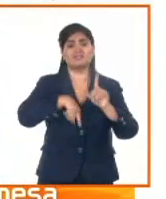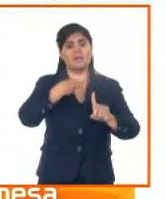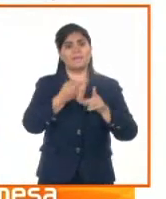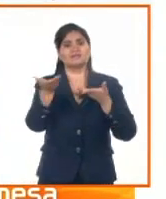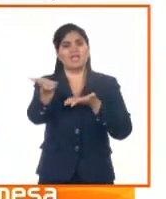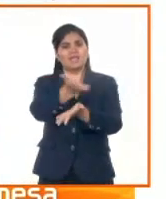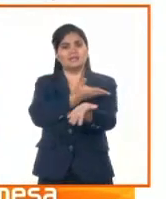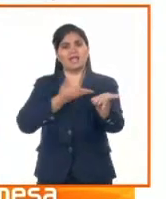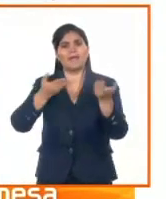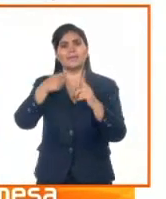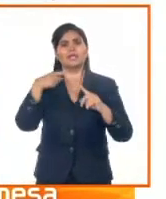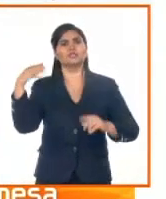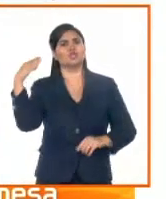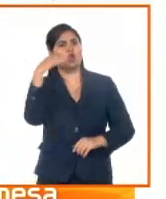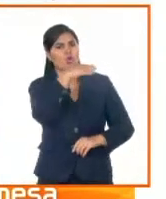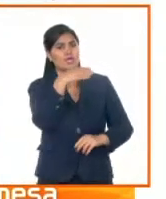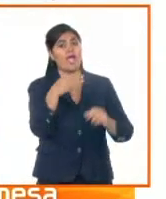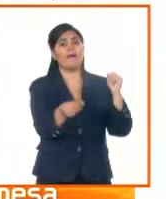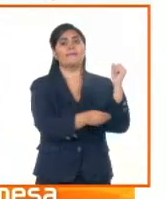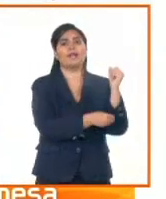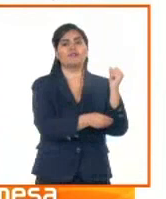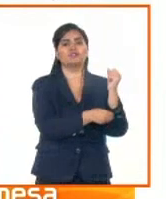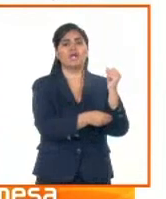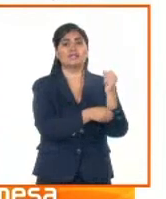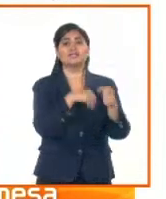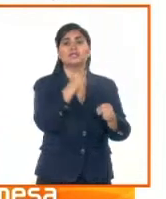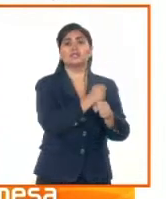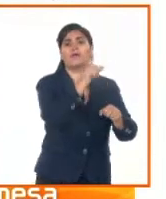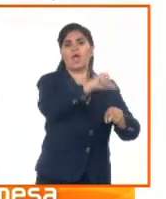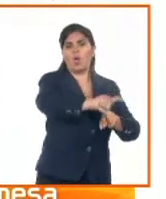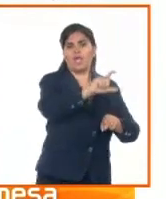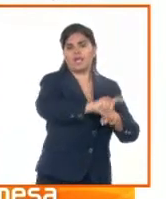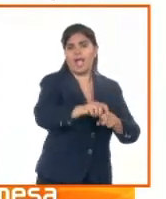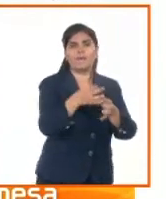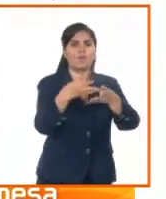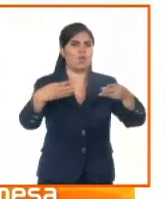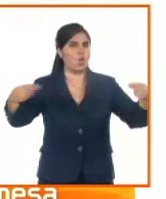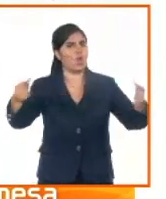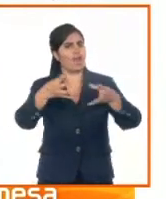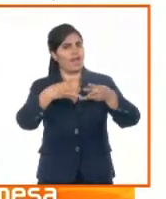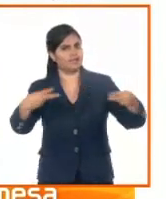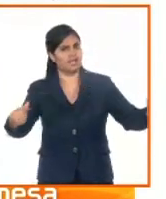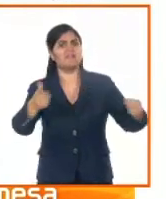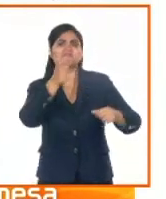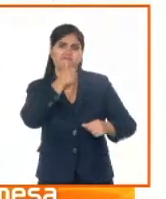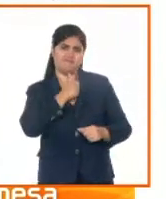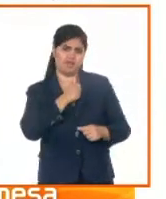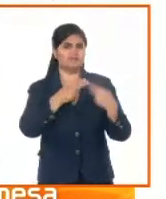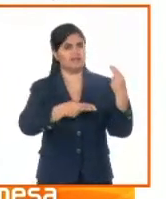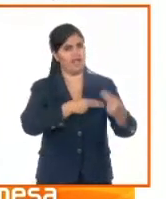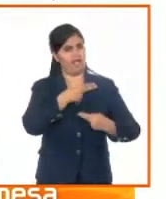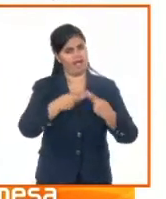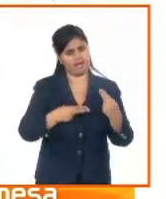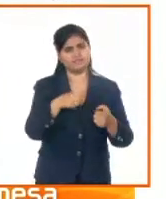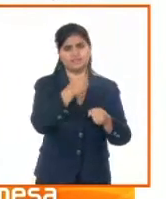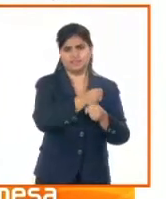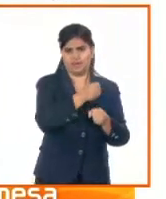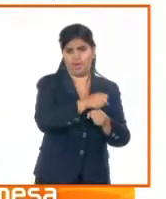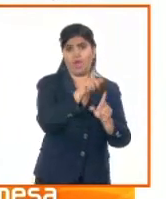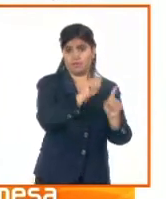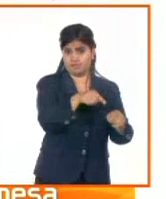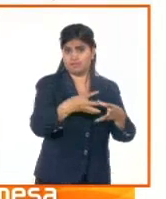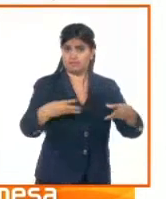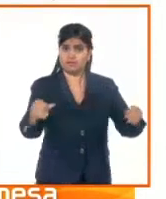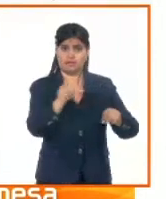productividad agrícola. También impulsará medidas tendentes a facilitar el acceso al crédito a nivel internacional y